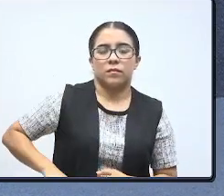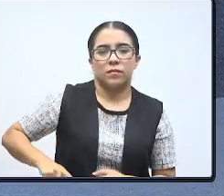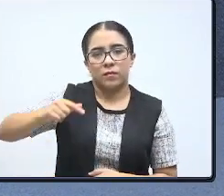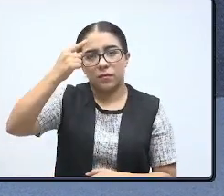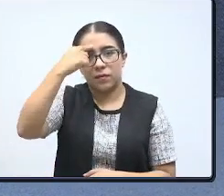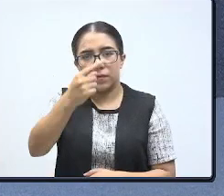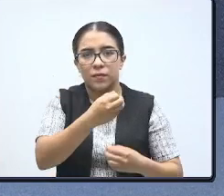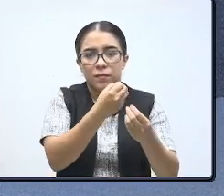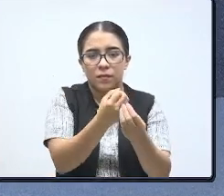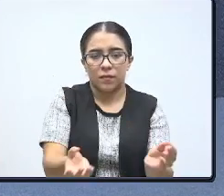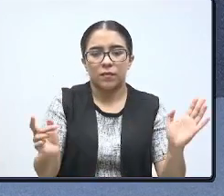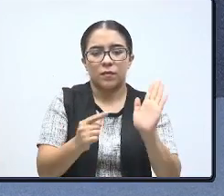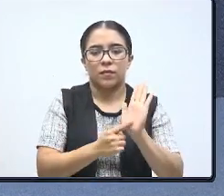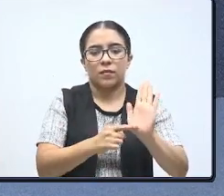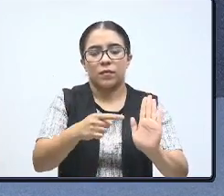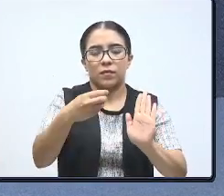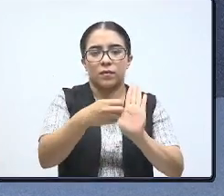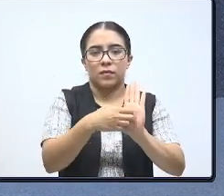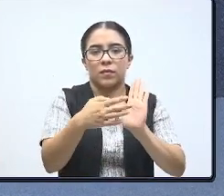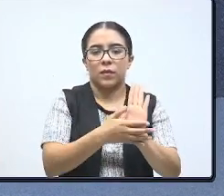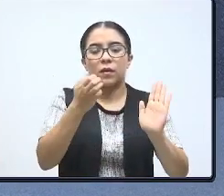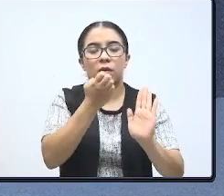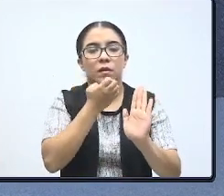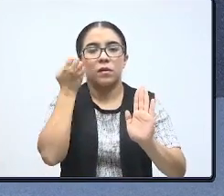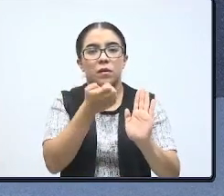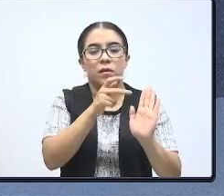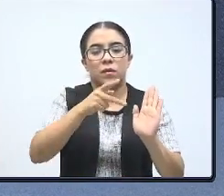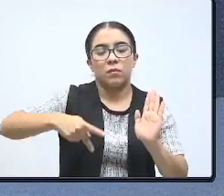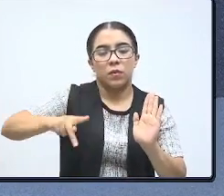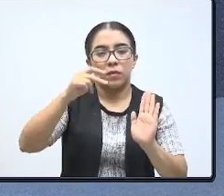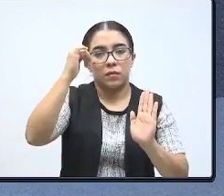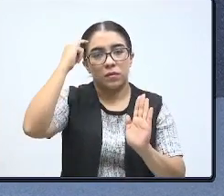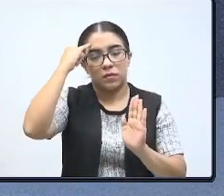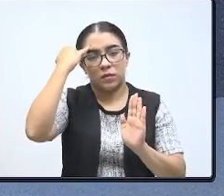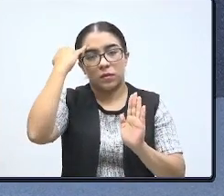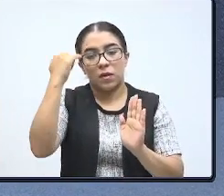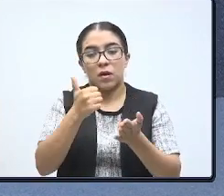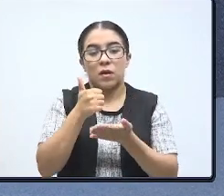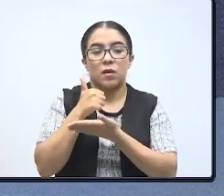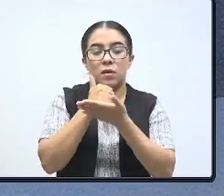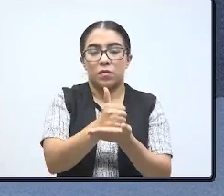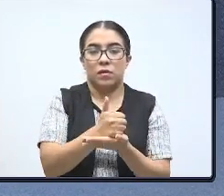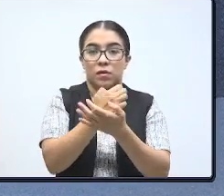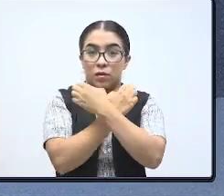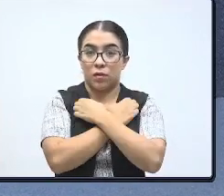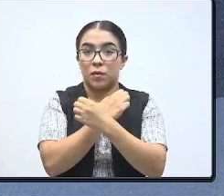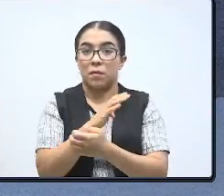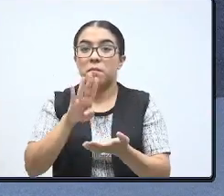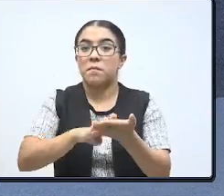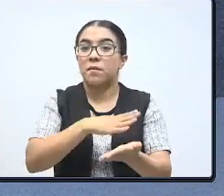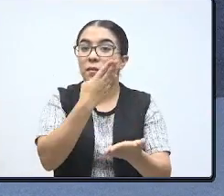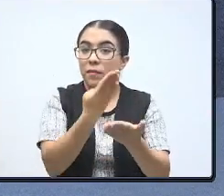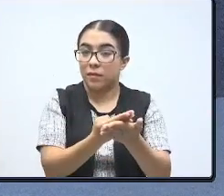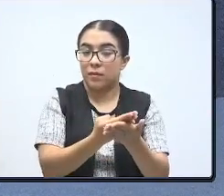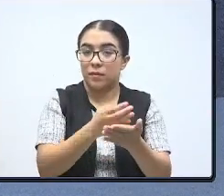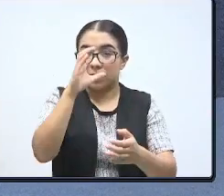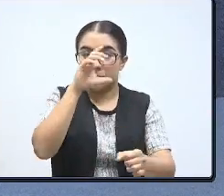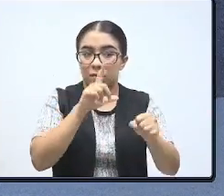garantizar e incrementar los niveles de escolaridad de los pueblos indígenas, favoreciendo la educación bilingüe e intercultural,